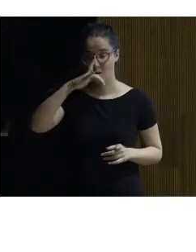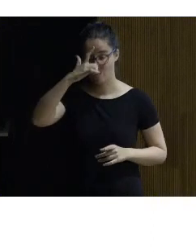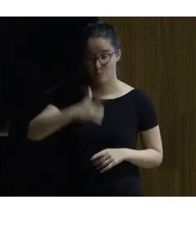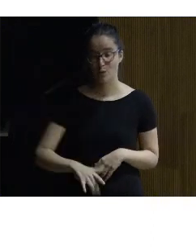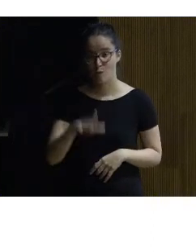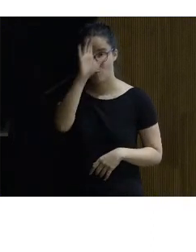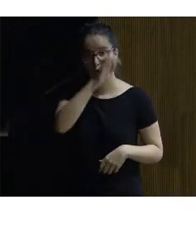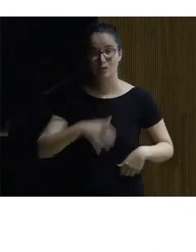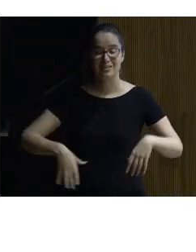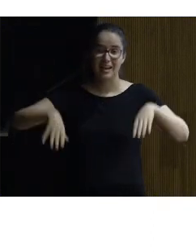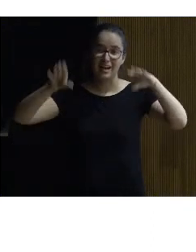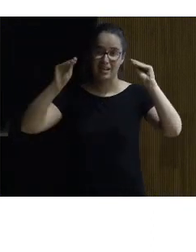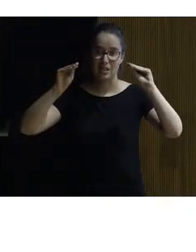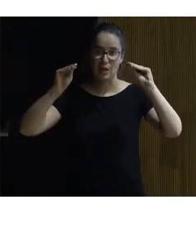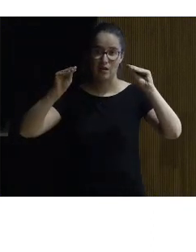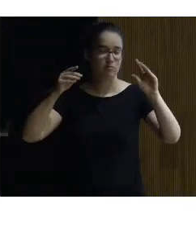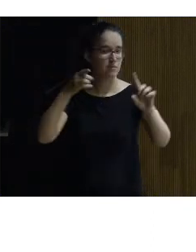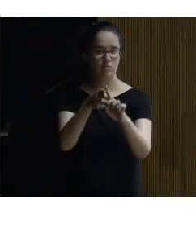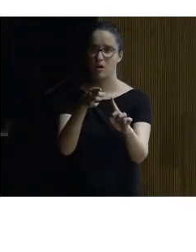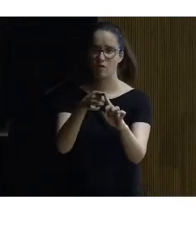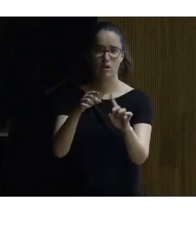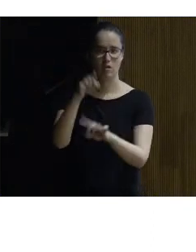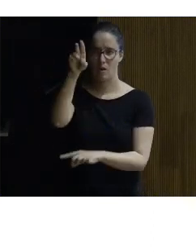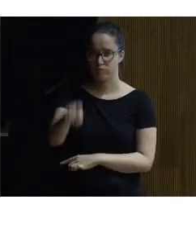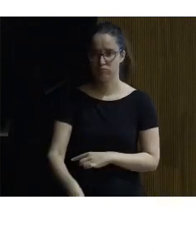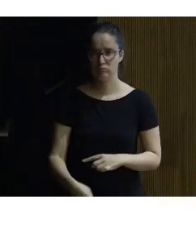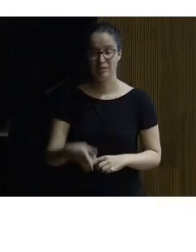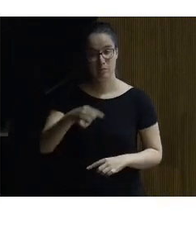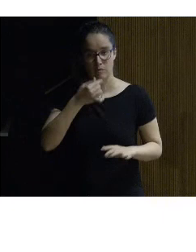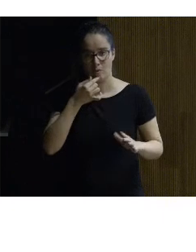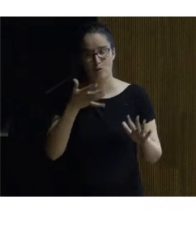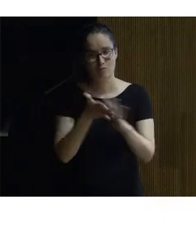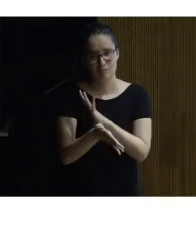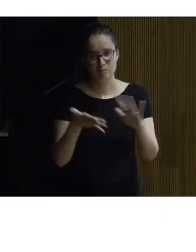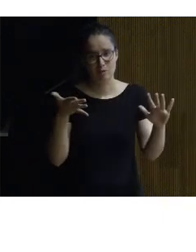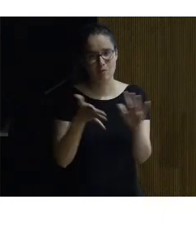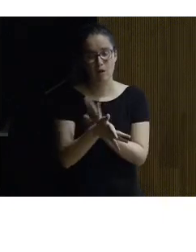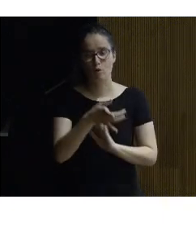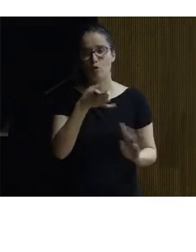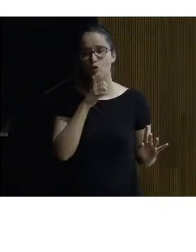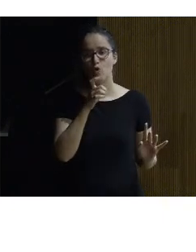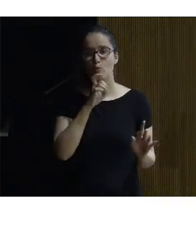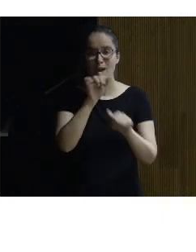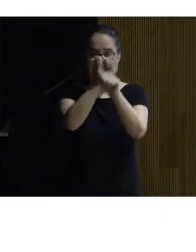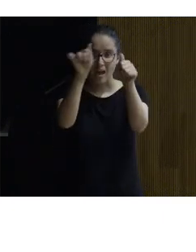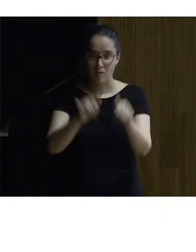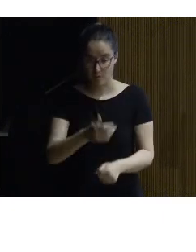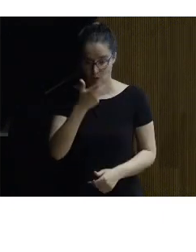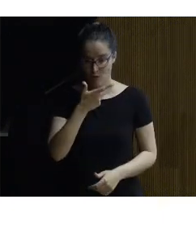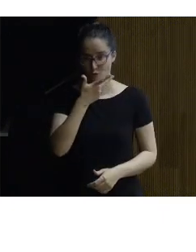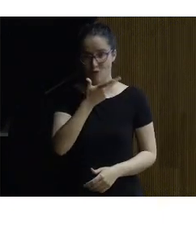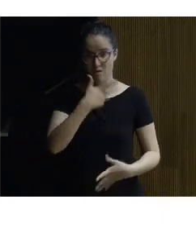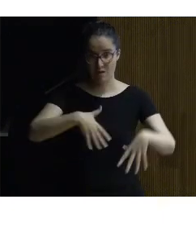es la catedral de referencia también les debo explicar un poco cómo fue la forma en que conocí